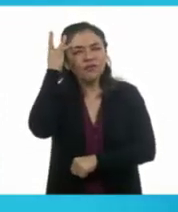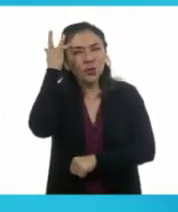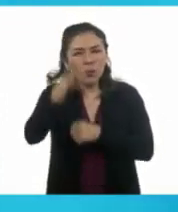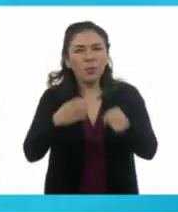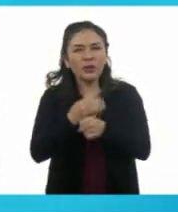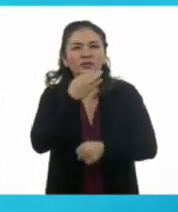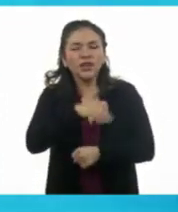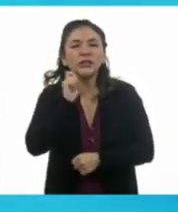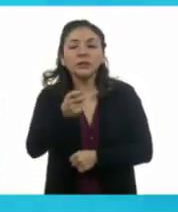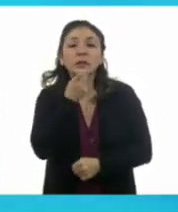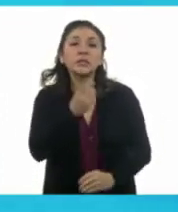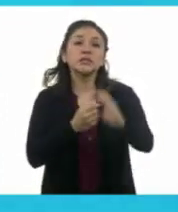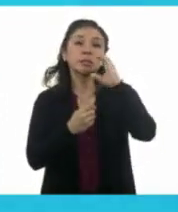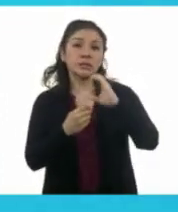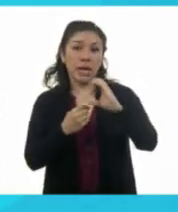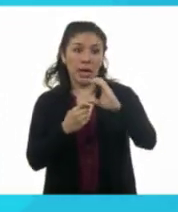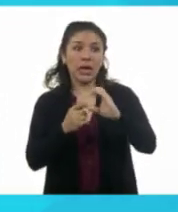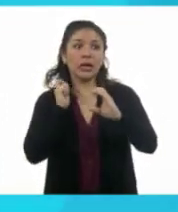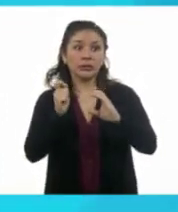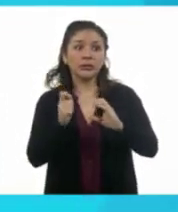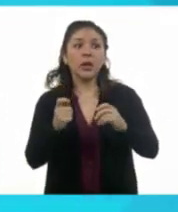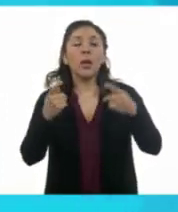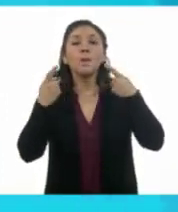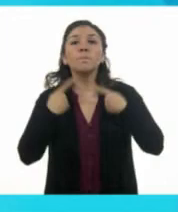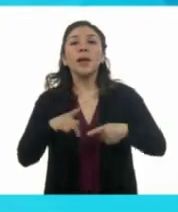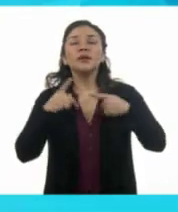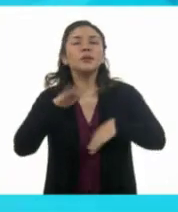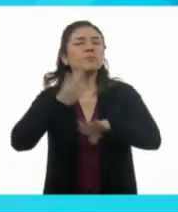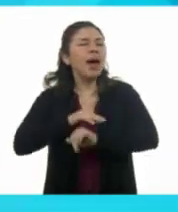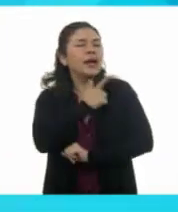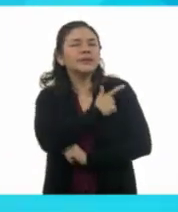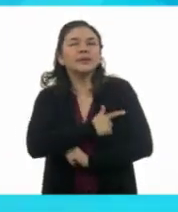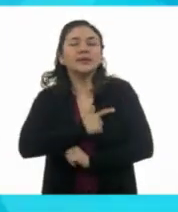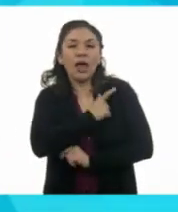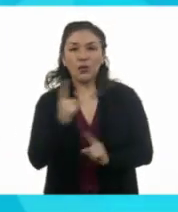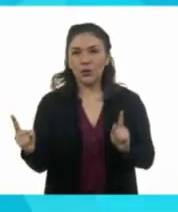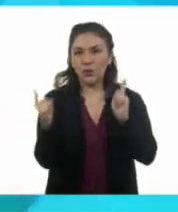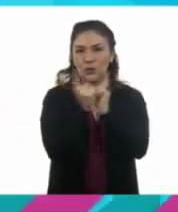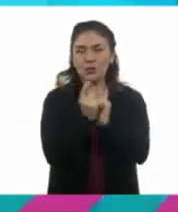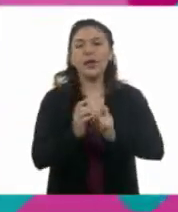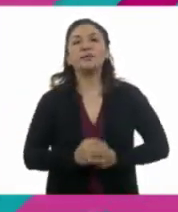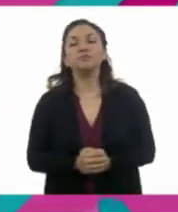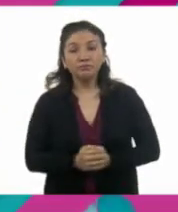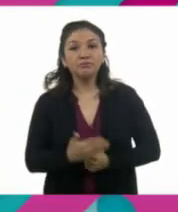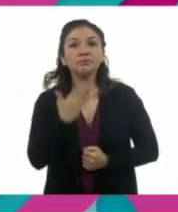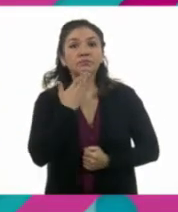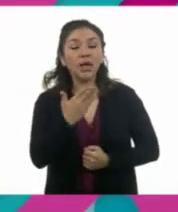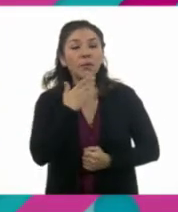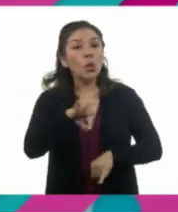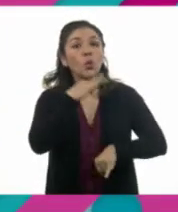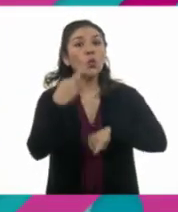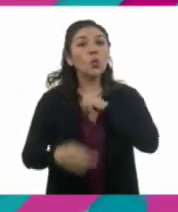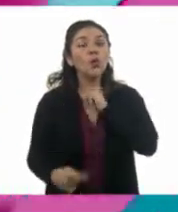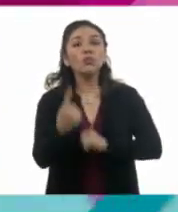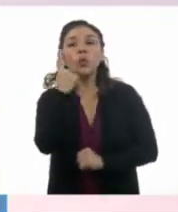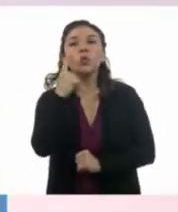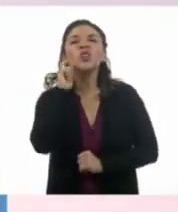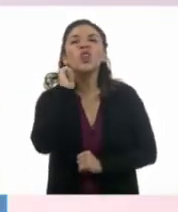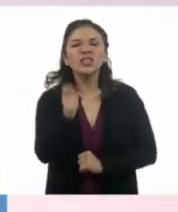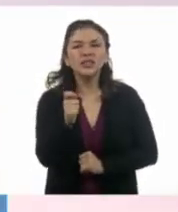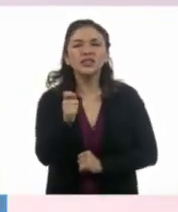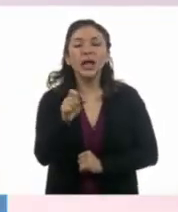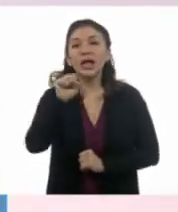respondió con el inciso C, personaje preferido. Muy bien, y únicamente nos falta el último, que es